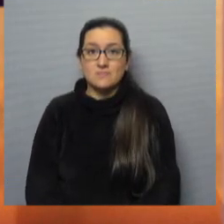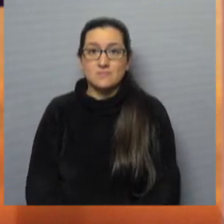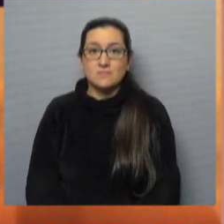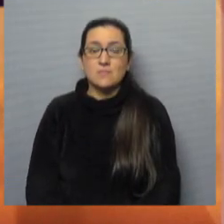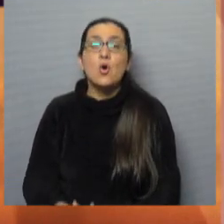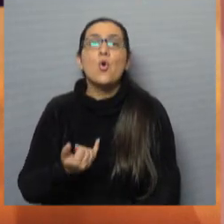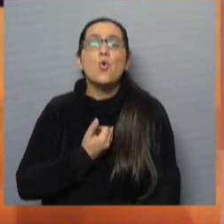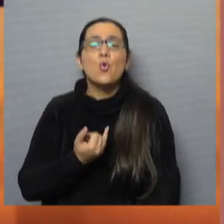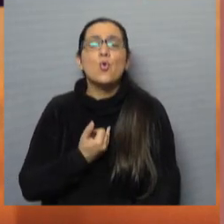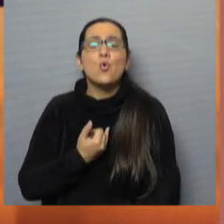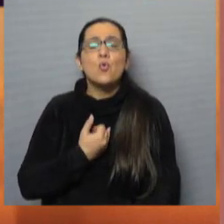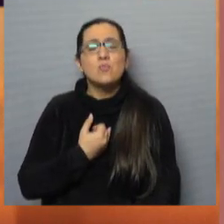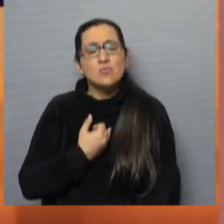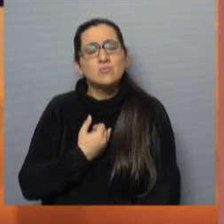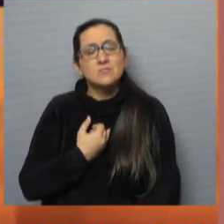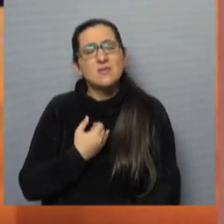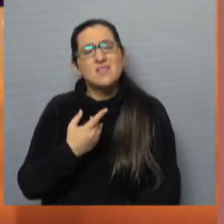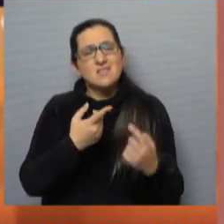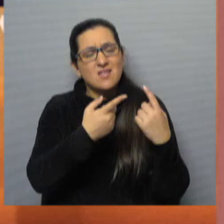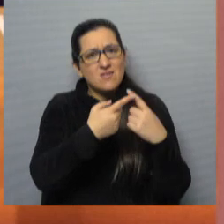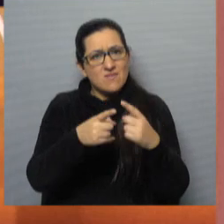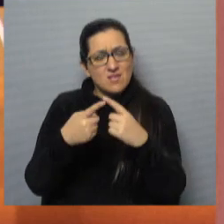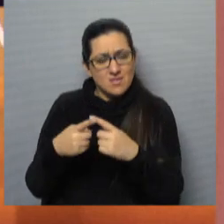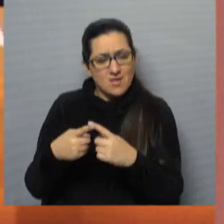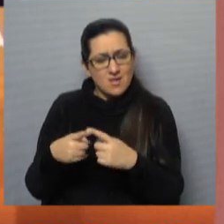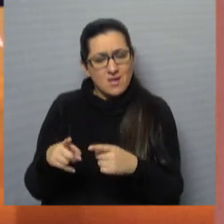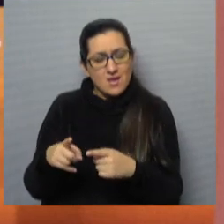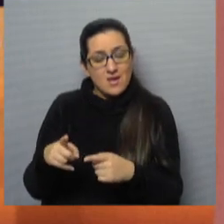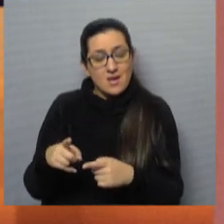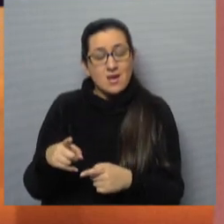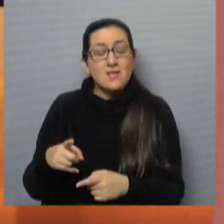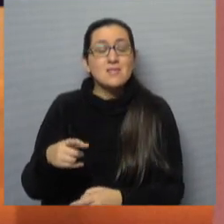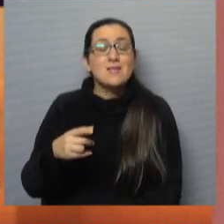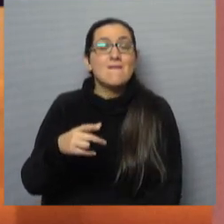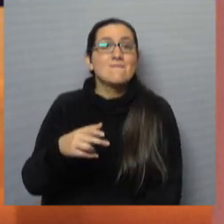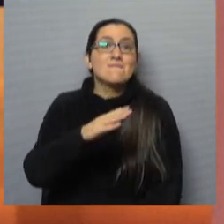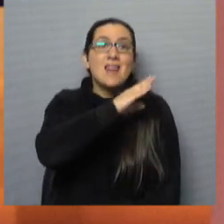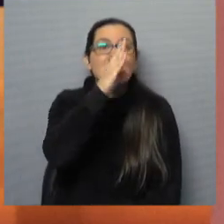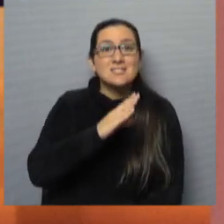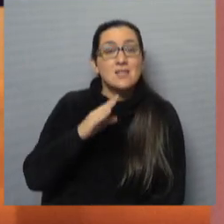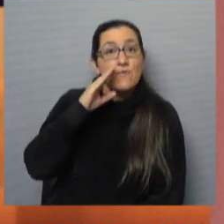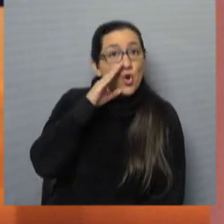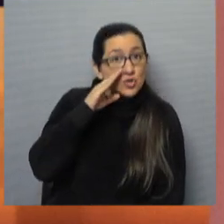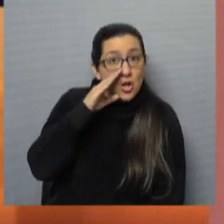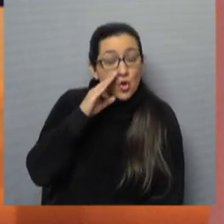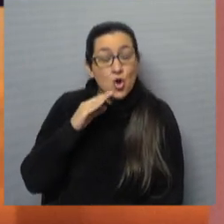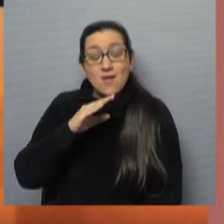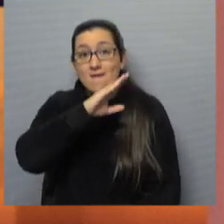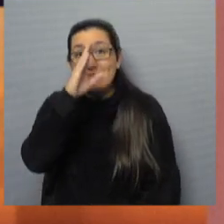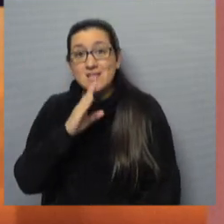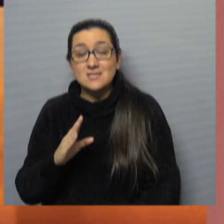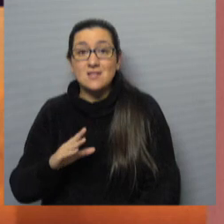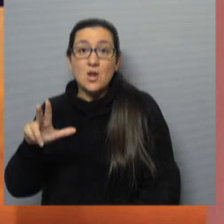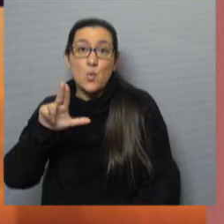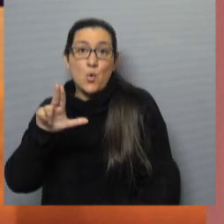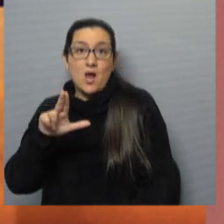¿Cómo se ve esa disyuntiva entre el Brasil de Bolsonaro y el Brasil del presidente que gana en octubre? Yo la